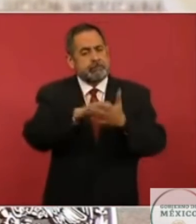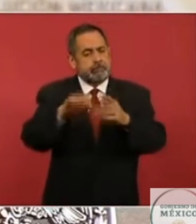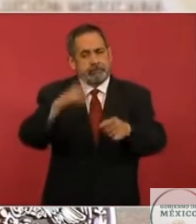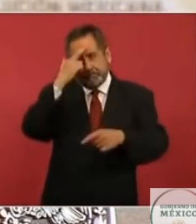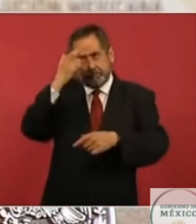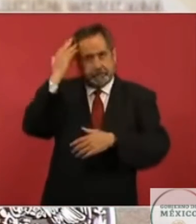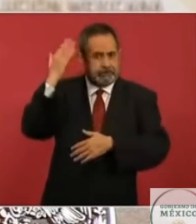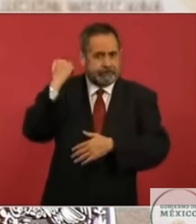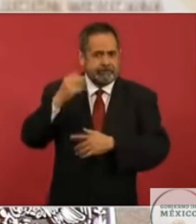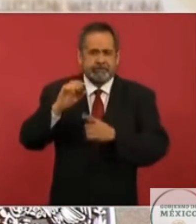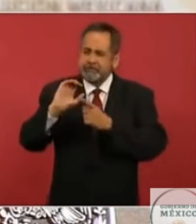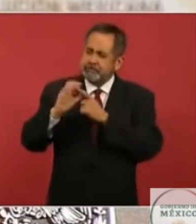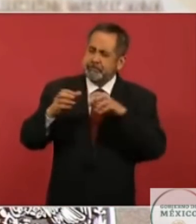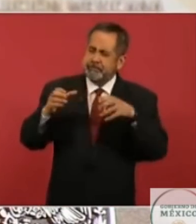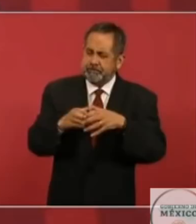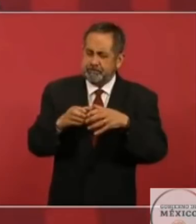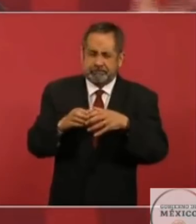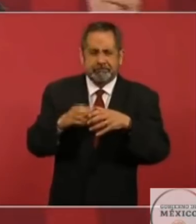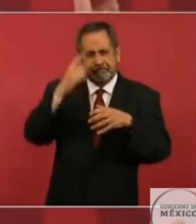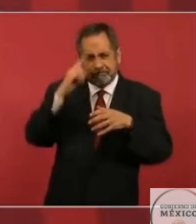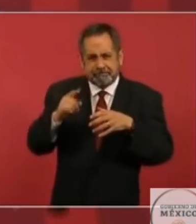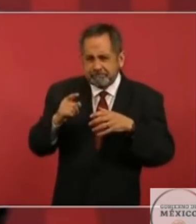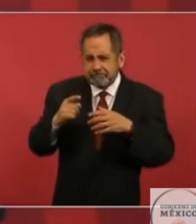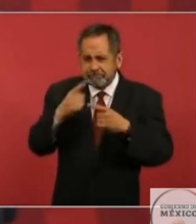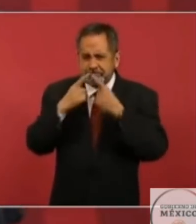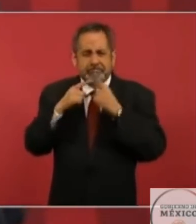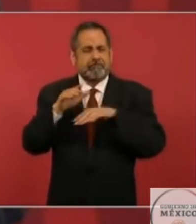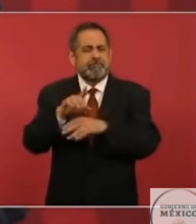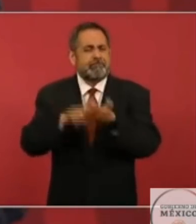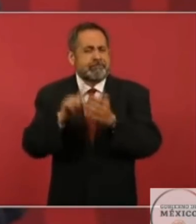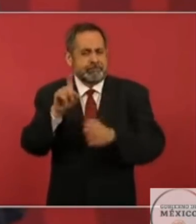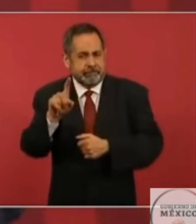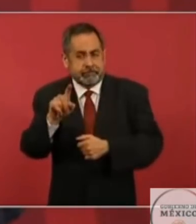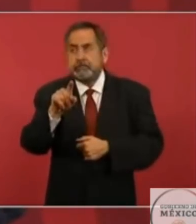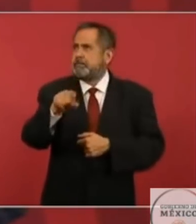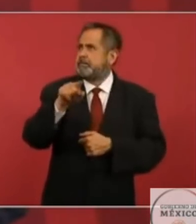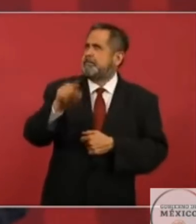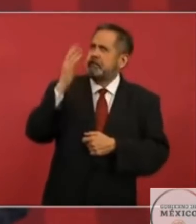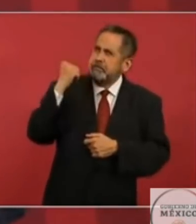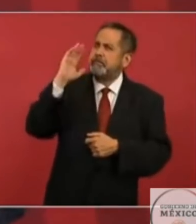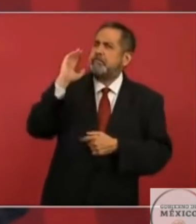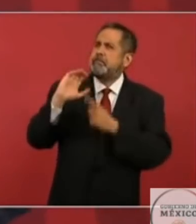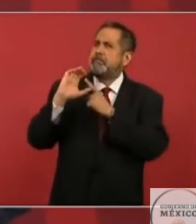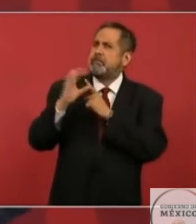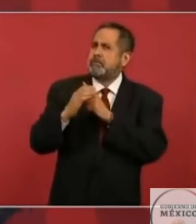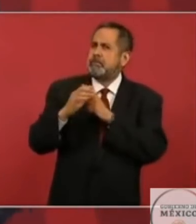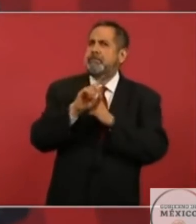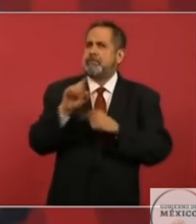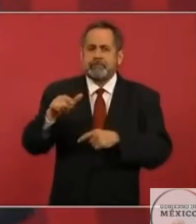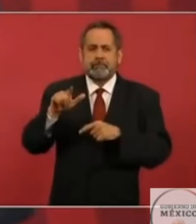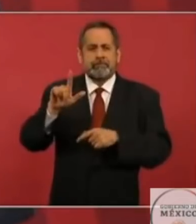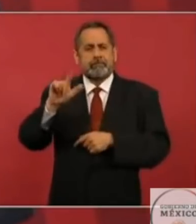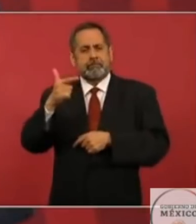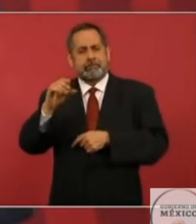de distritos para el agua, comisiones, había la comisión del lago de Texcoco.